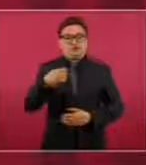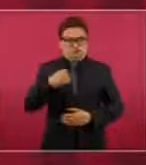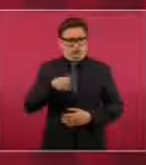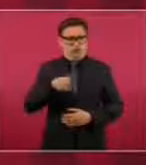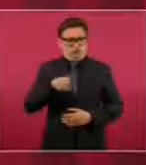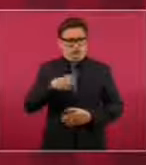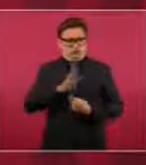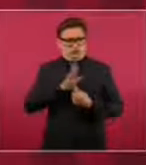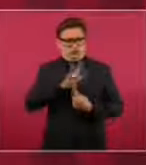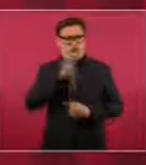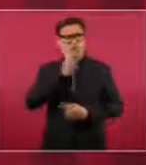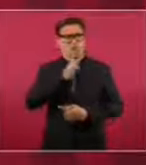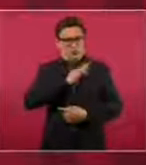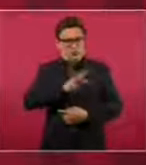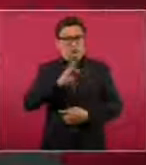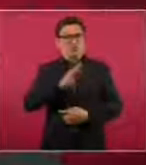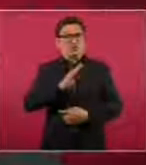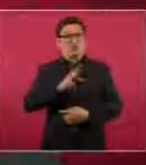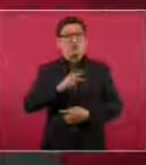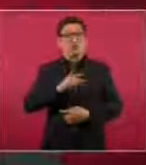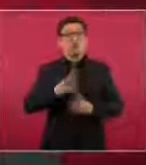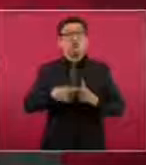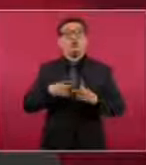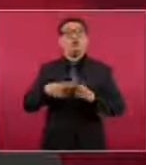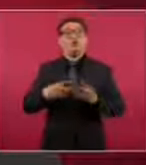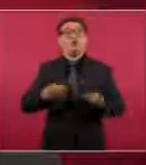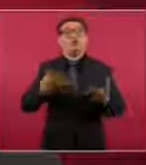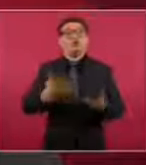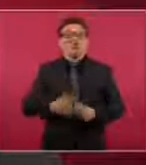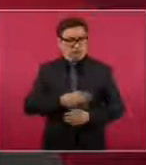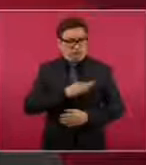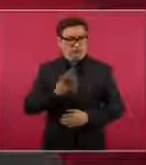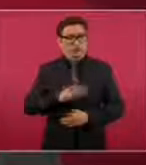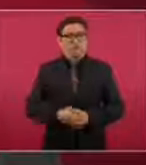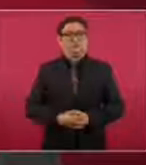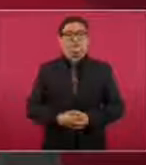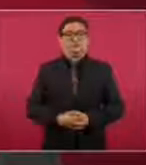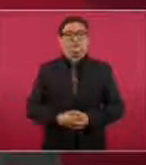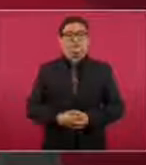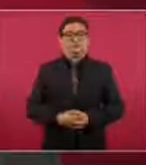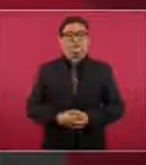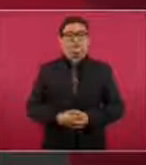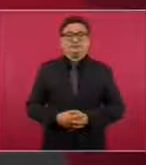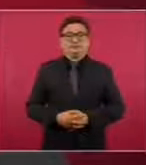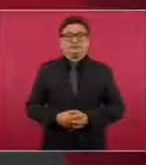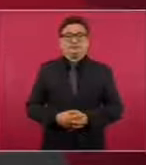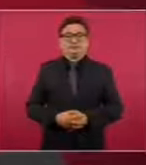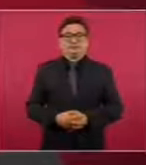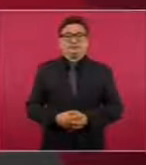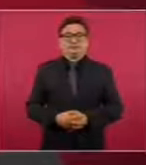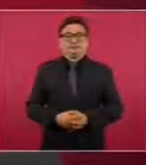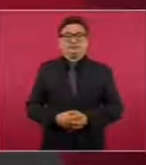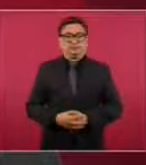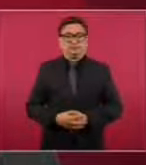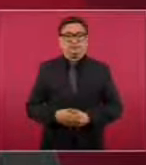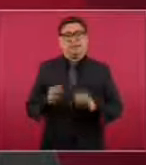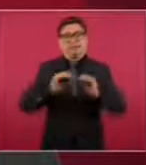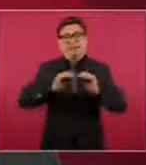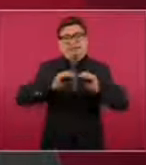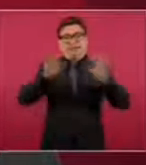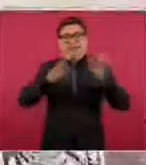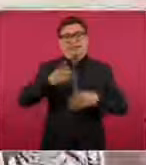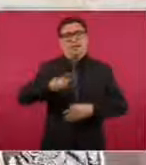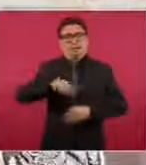probar hasta con números, y desde luego que vamos bien,